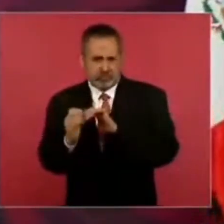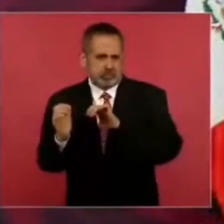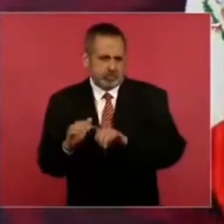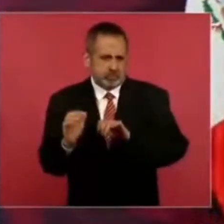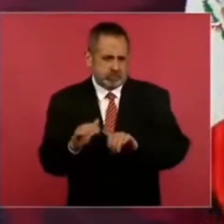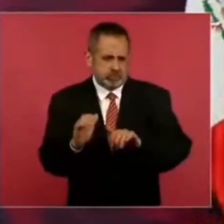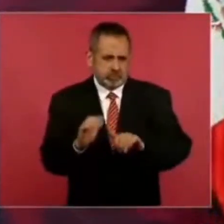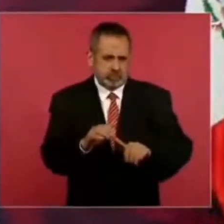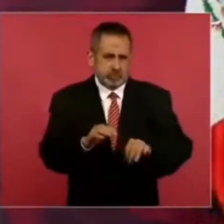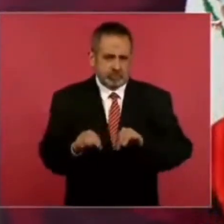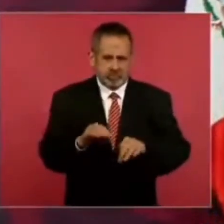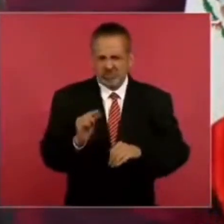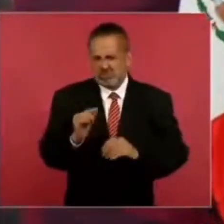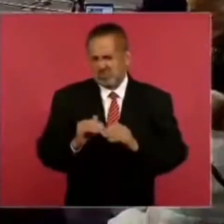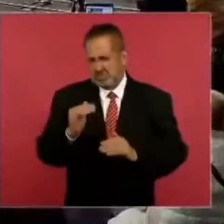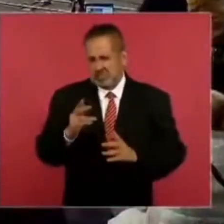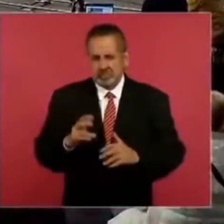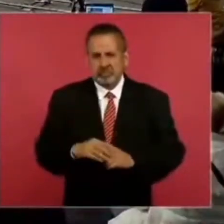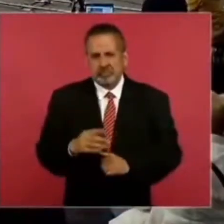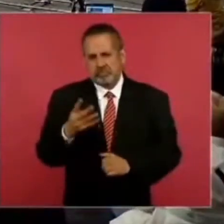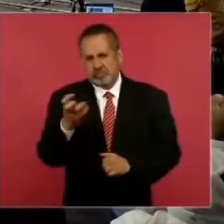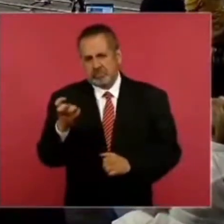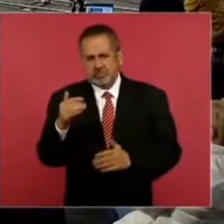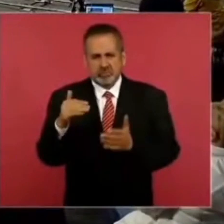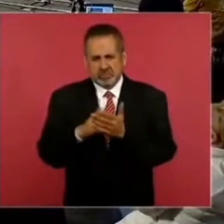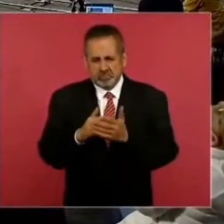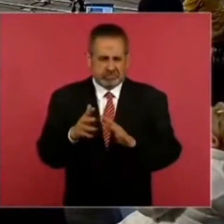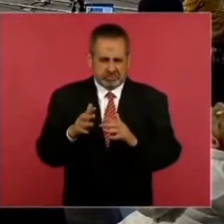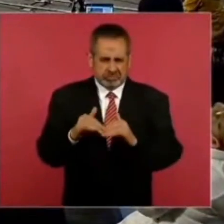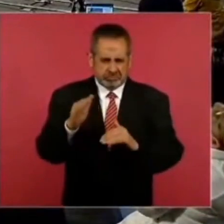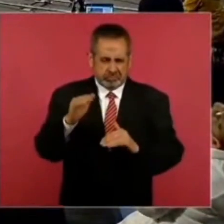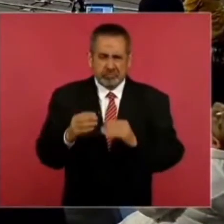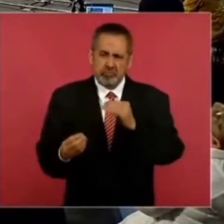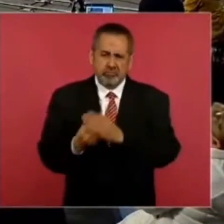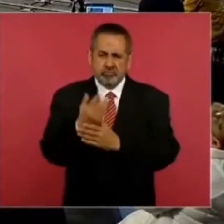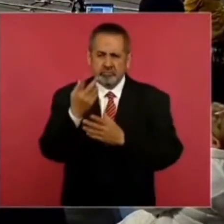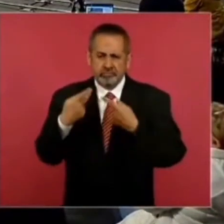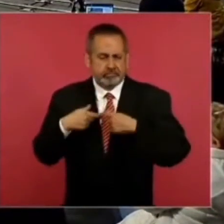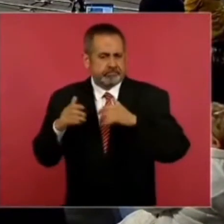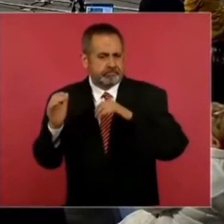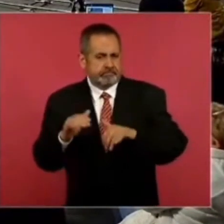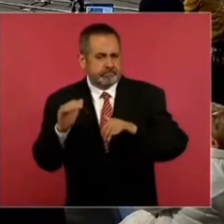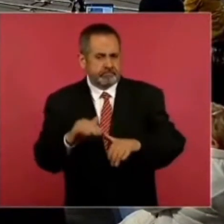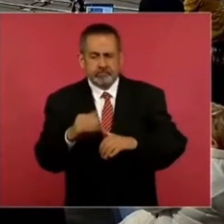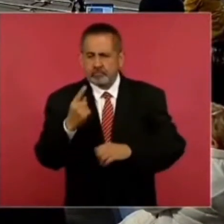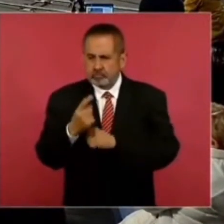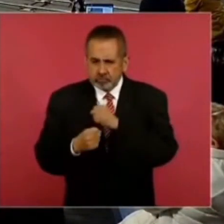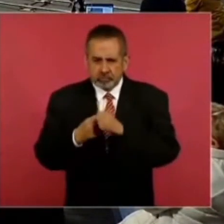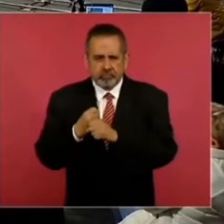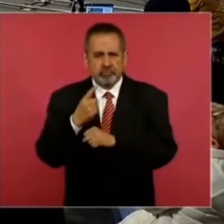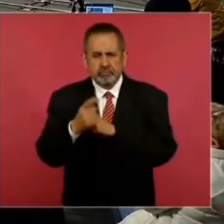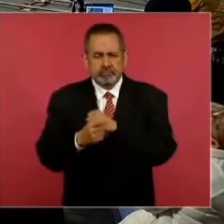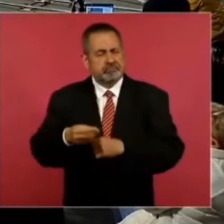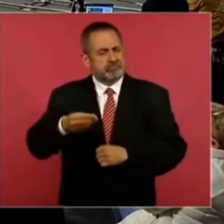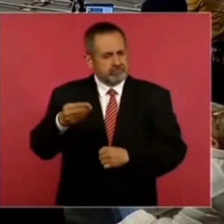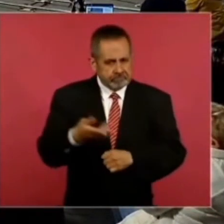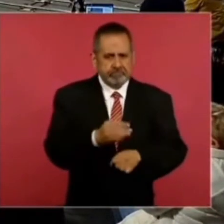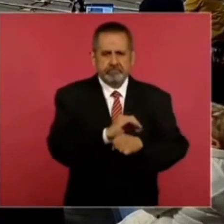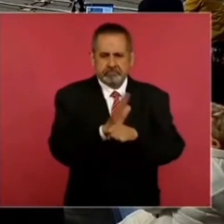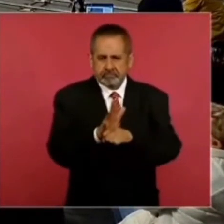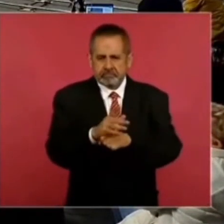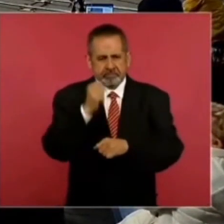Un poquito más de 400.000 nuevos empleos cada año, a pesar de la pandemia.